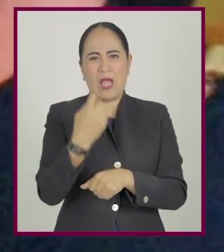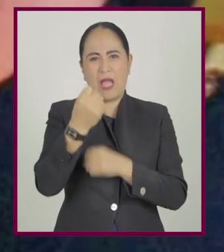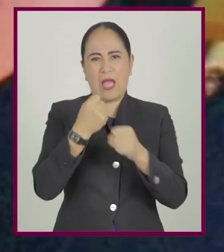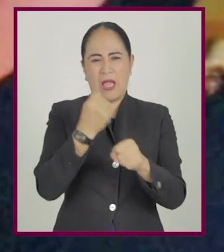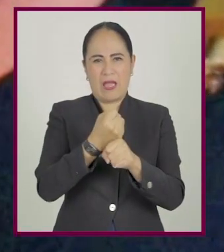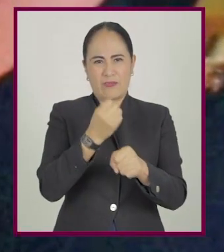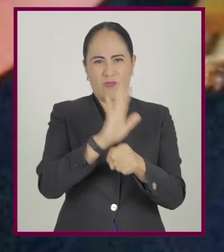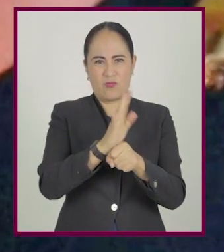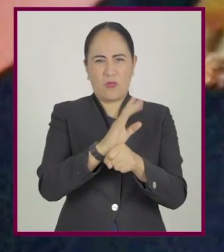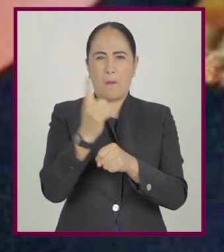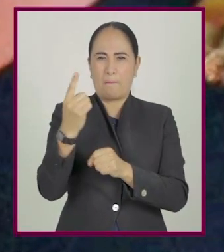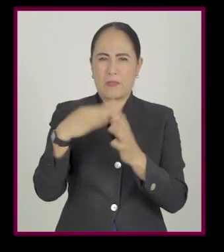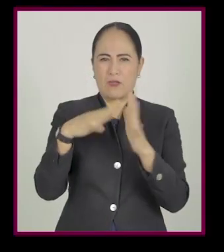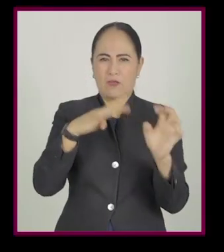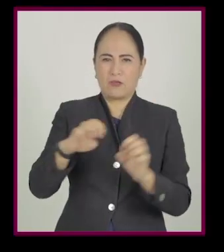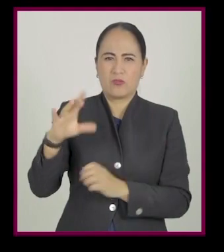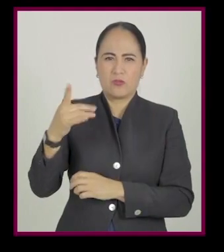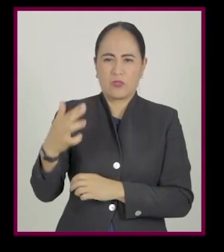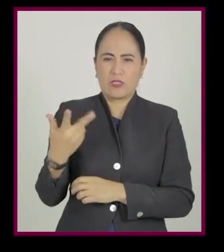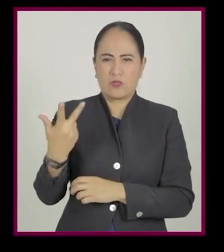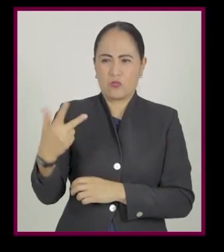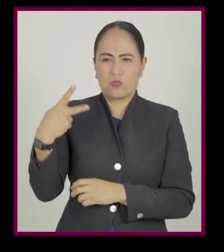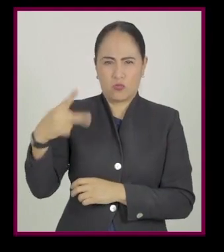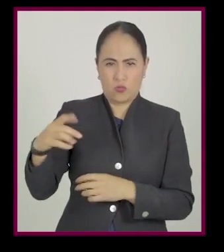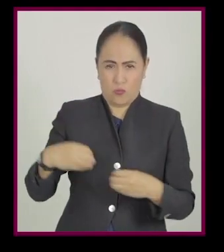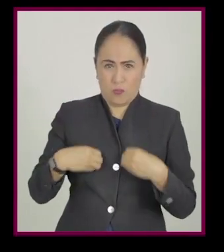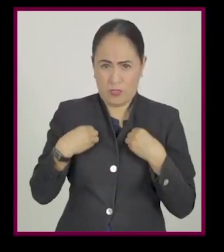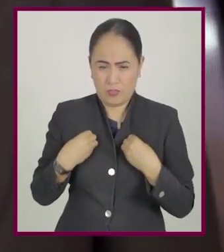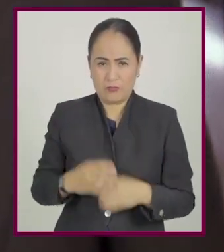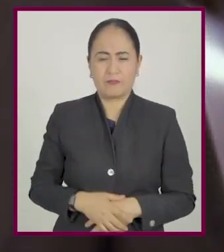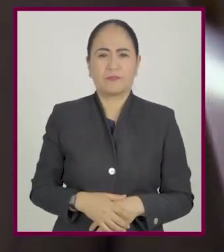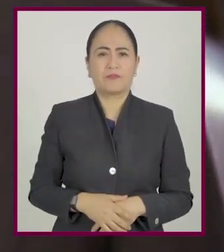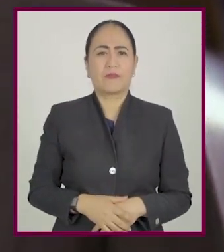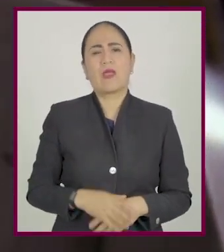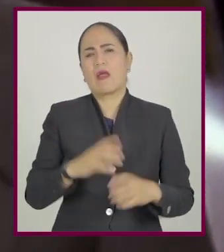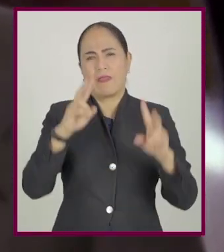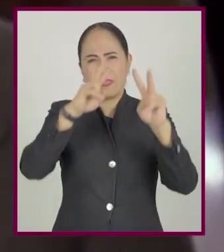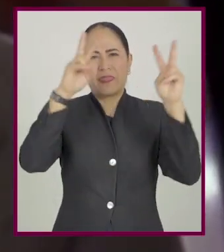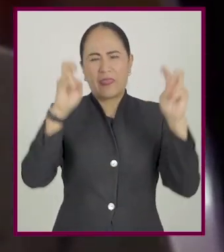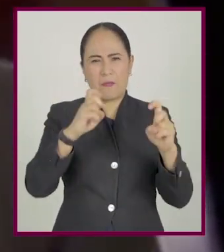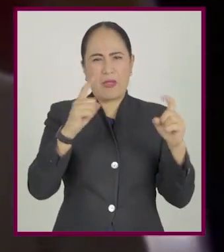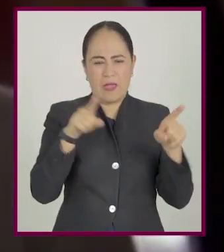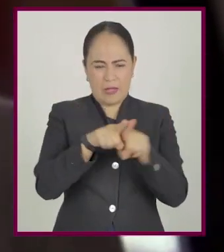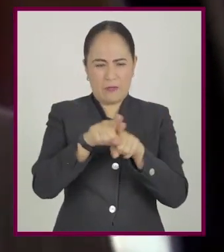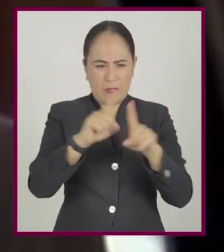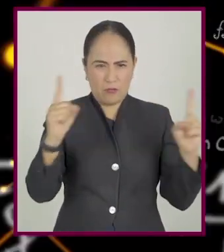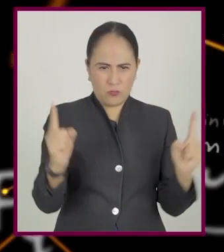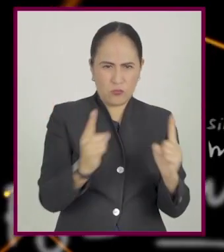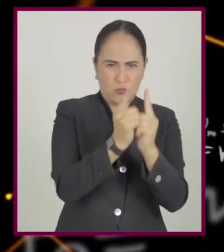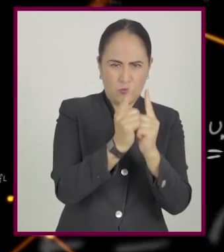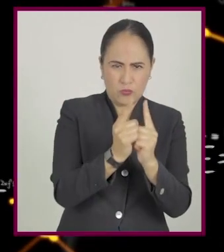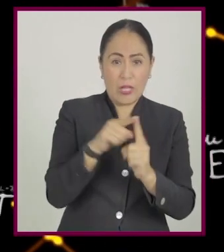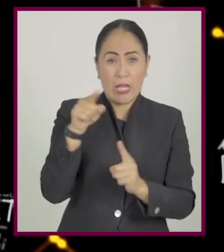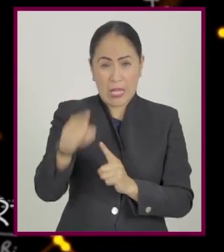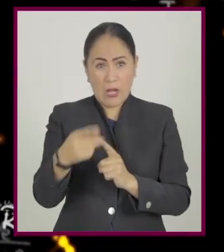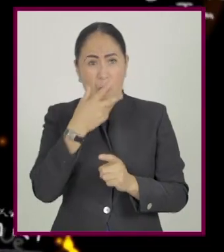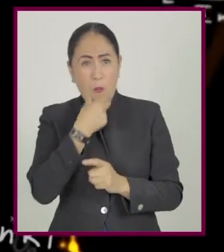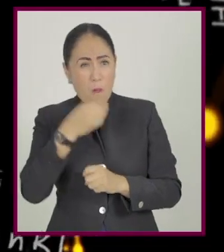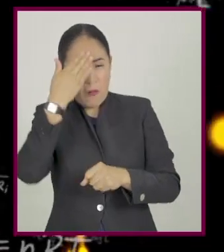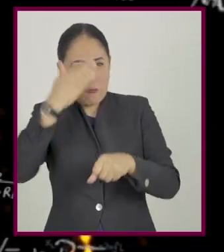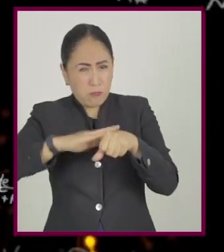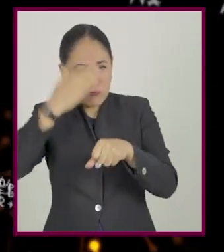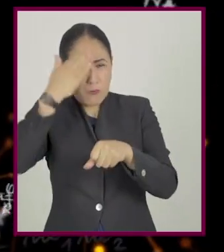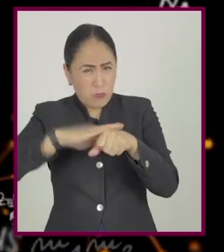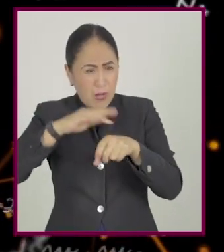1998, cuando los hermanos se encuentran. Peek tenía una gran capacidad memorística difícil de medir,